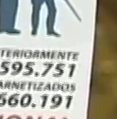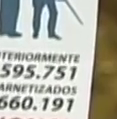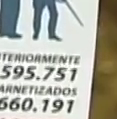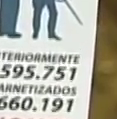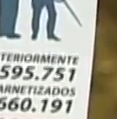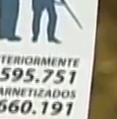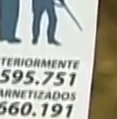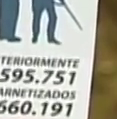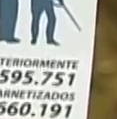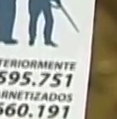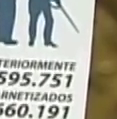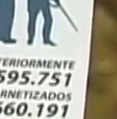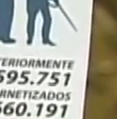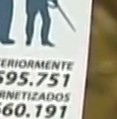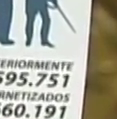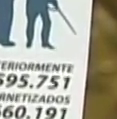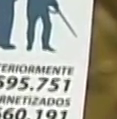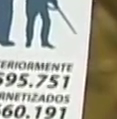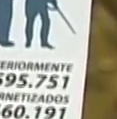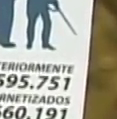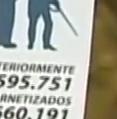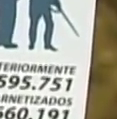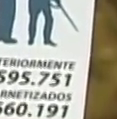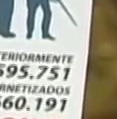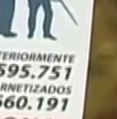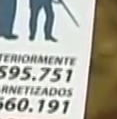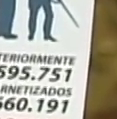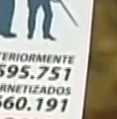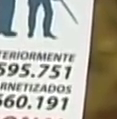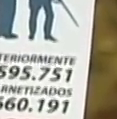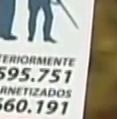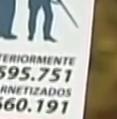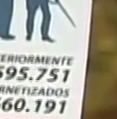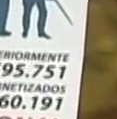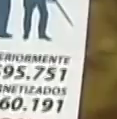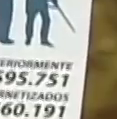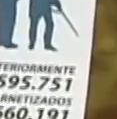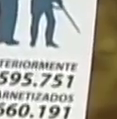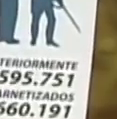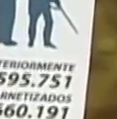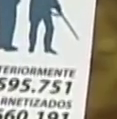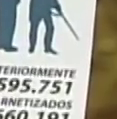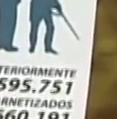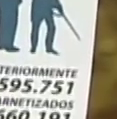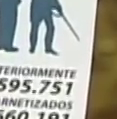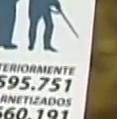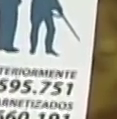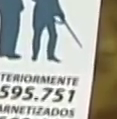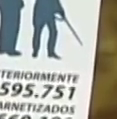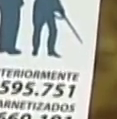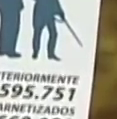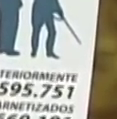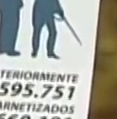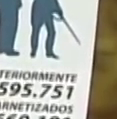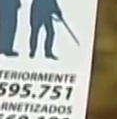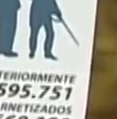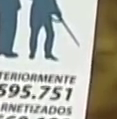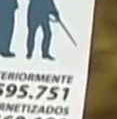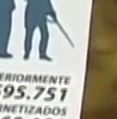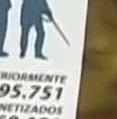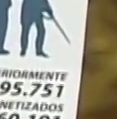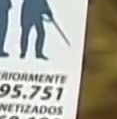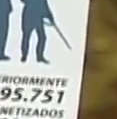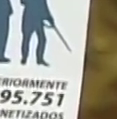660 mil nuevos carnetizados. Desde hace una semana y media que abrimos el carnet en algunos puntos. No es que lo abrimos a nivel